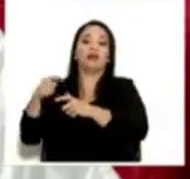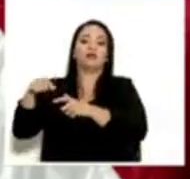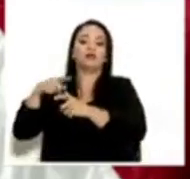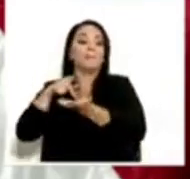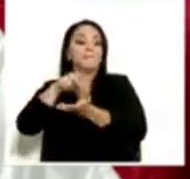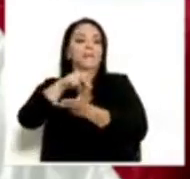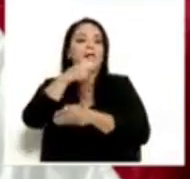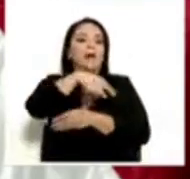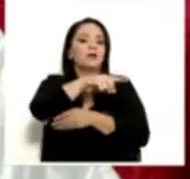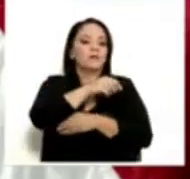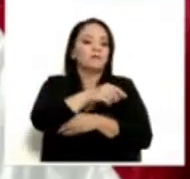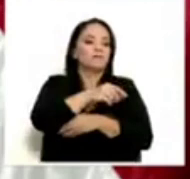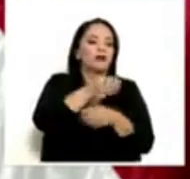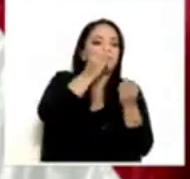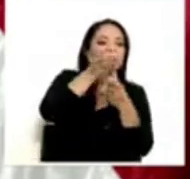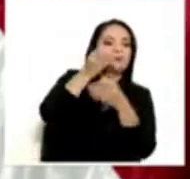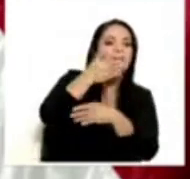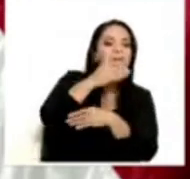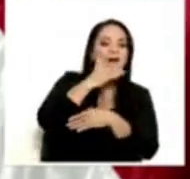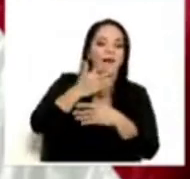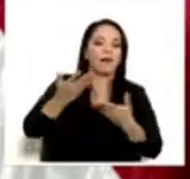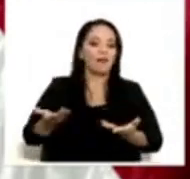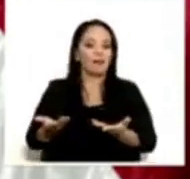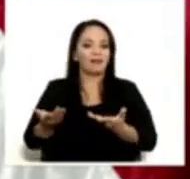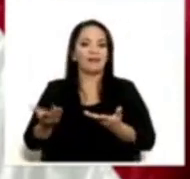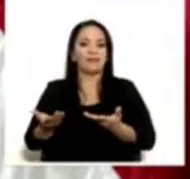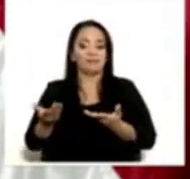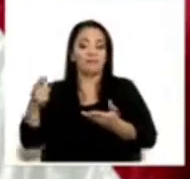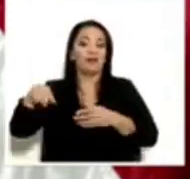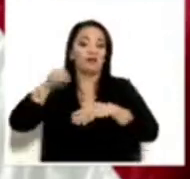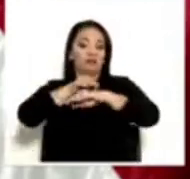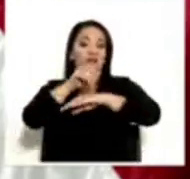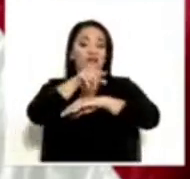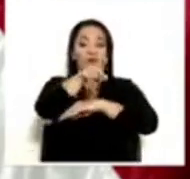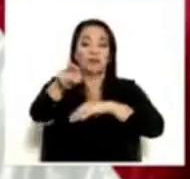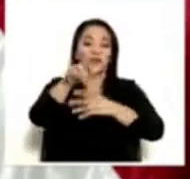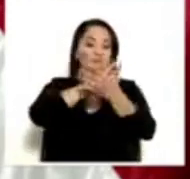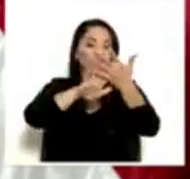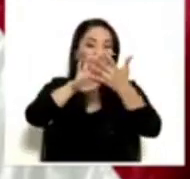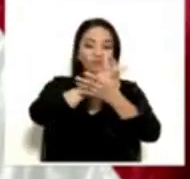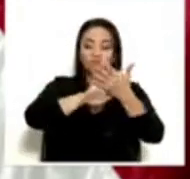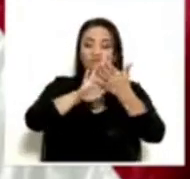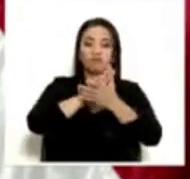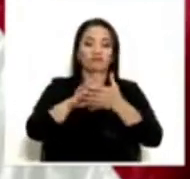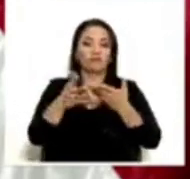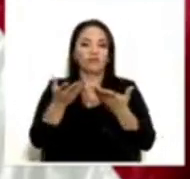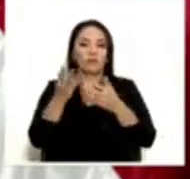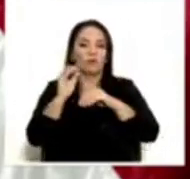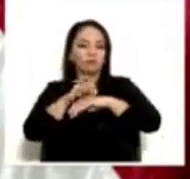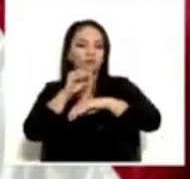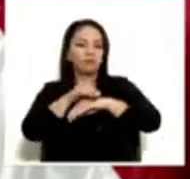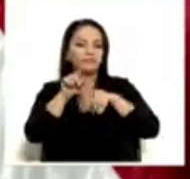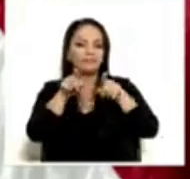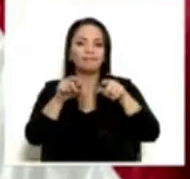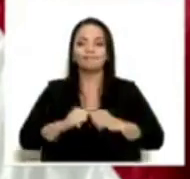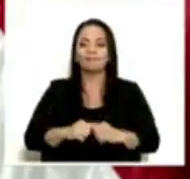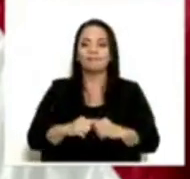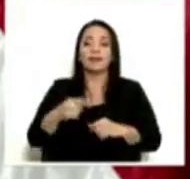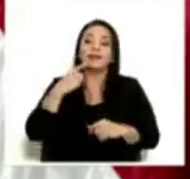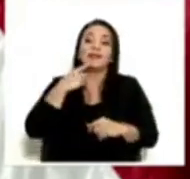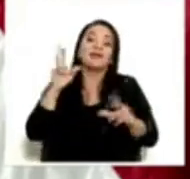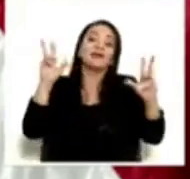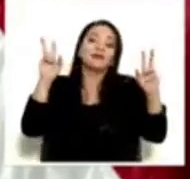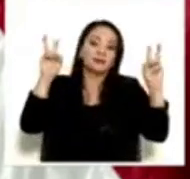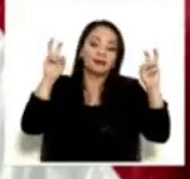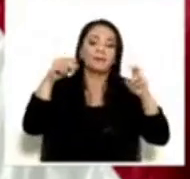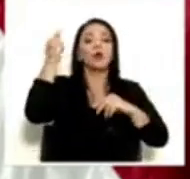Y le han desinformado a usted, le han querido confundir, y dicen que el gobierno lo que pretende es recaudar